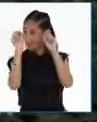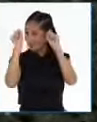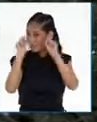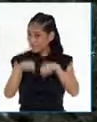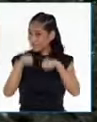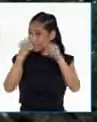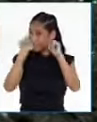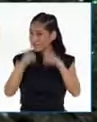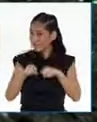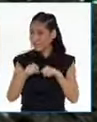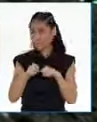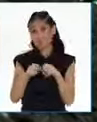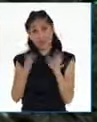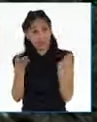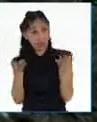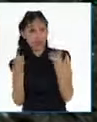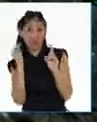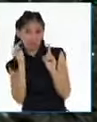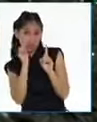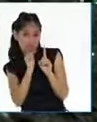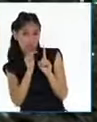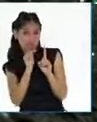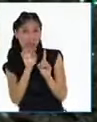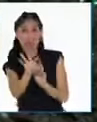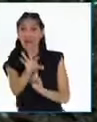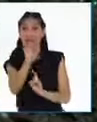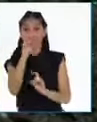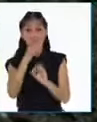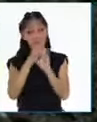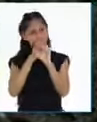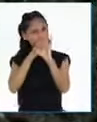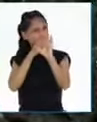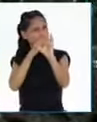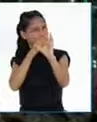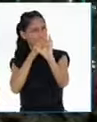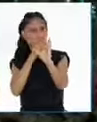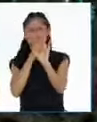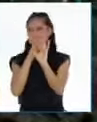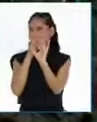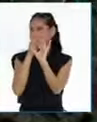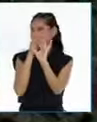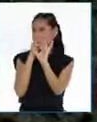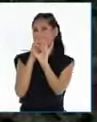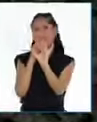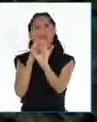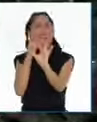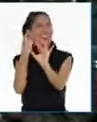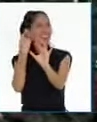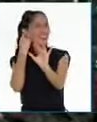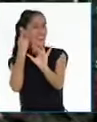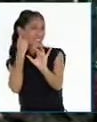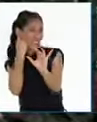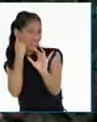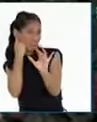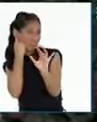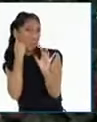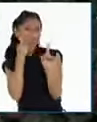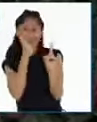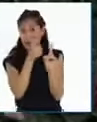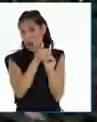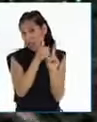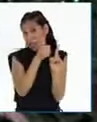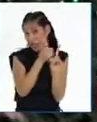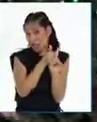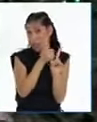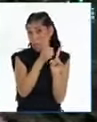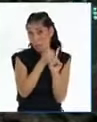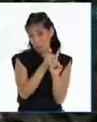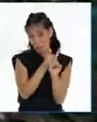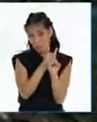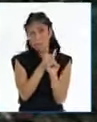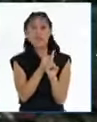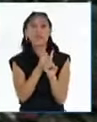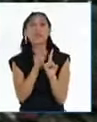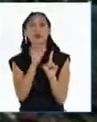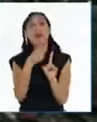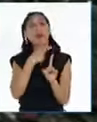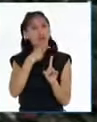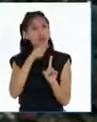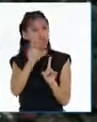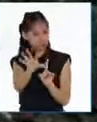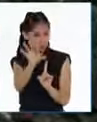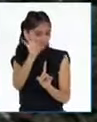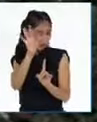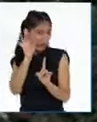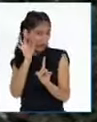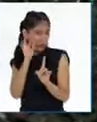Iyari. Ella ha decidido el violín porque es una decisión que solo le corresponde a ella. Y para eso solo debe